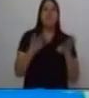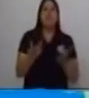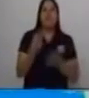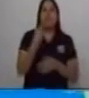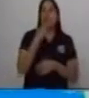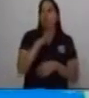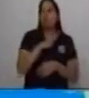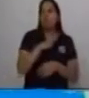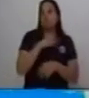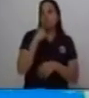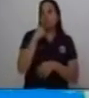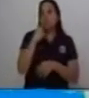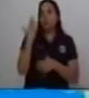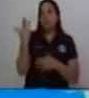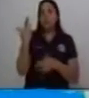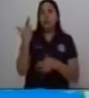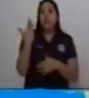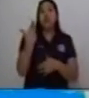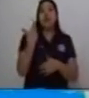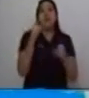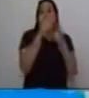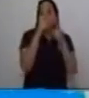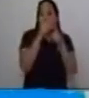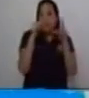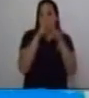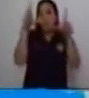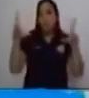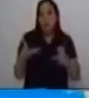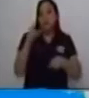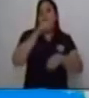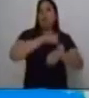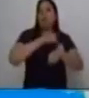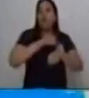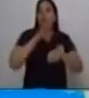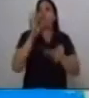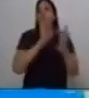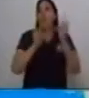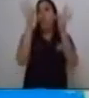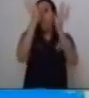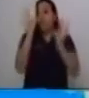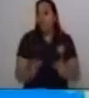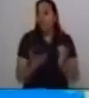adverbios de lugar tiempo y de modo ejemplo